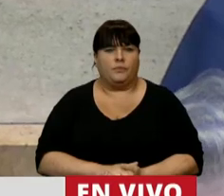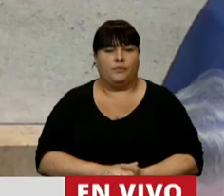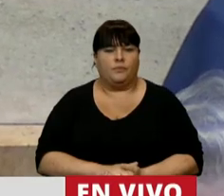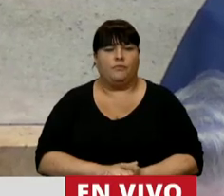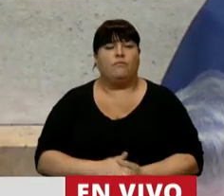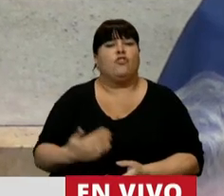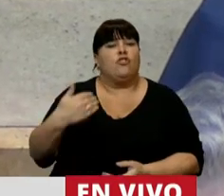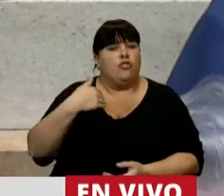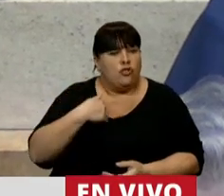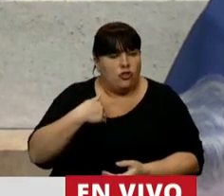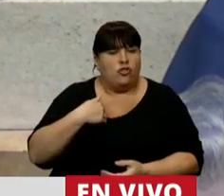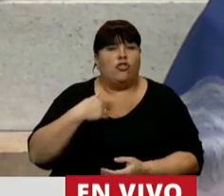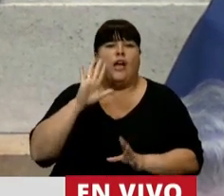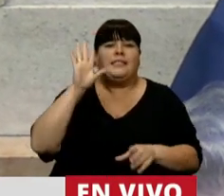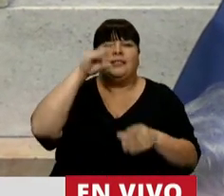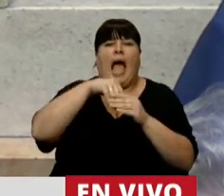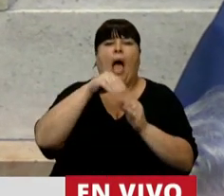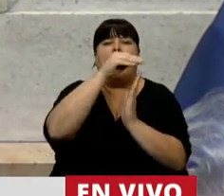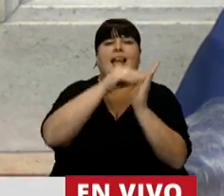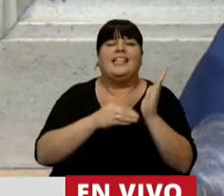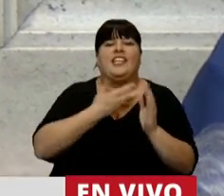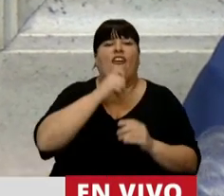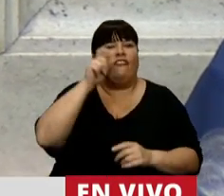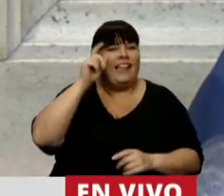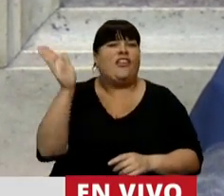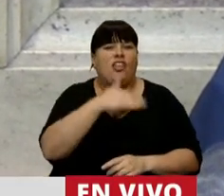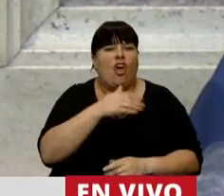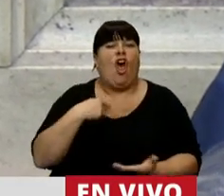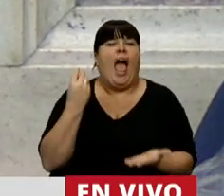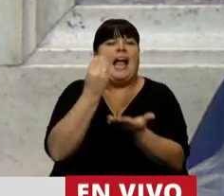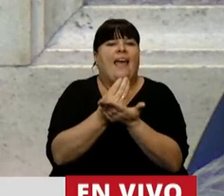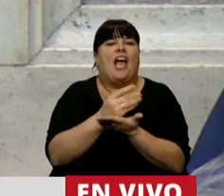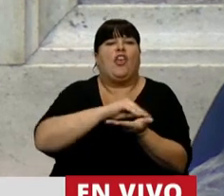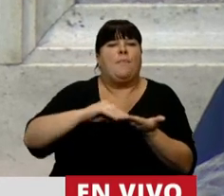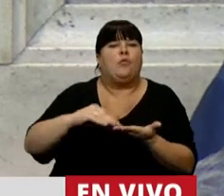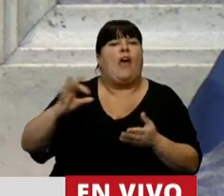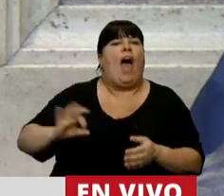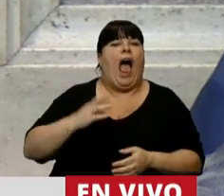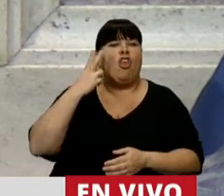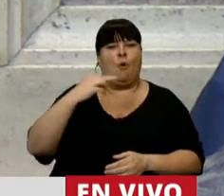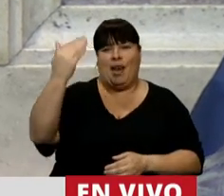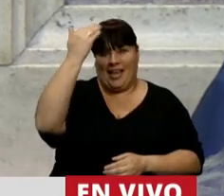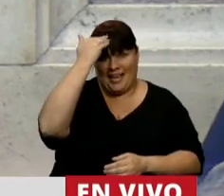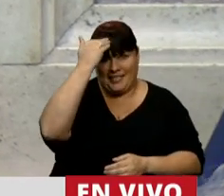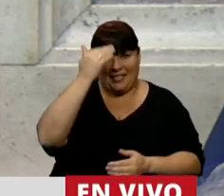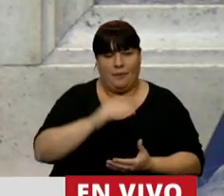Y yo integré la lista, el frente de todo, como candidato diputado en el año 2015.